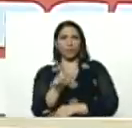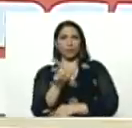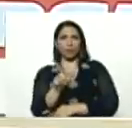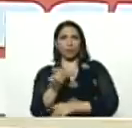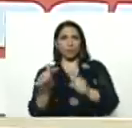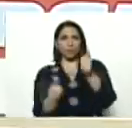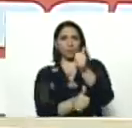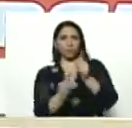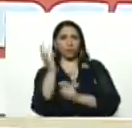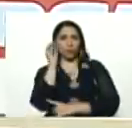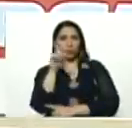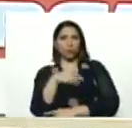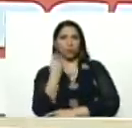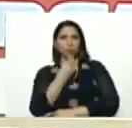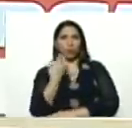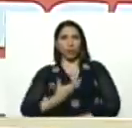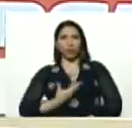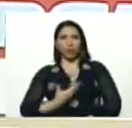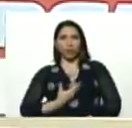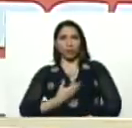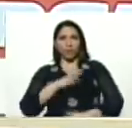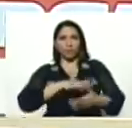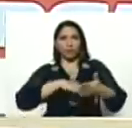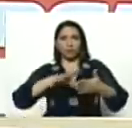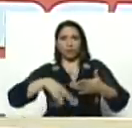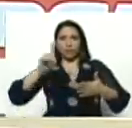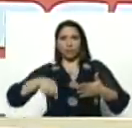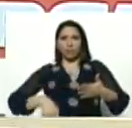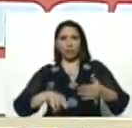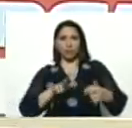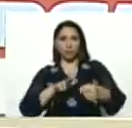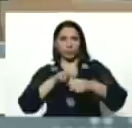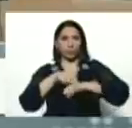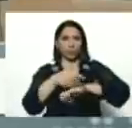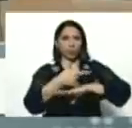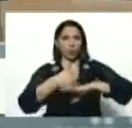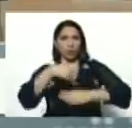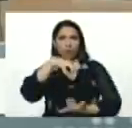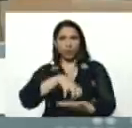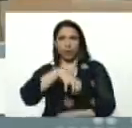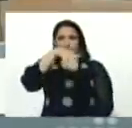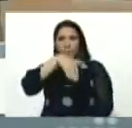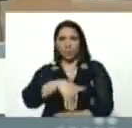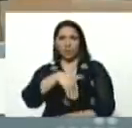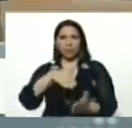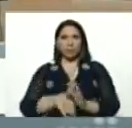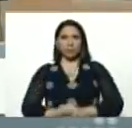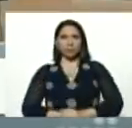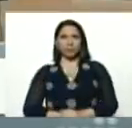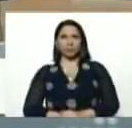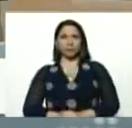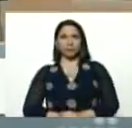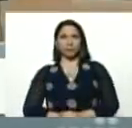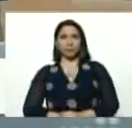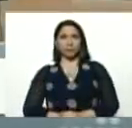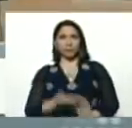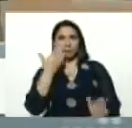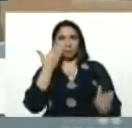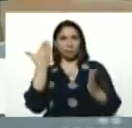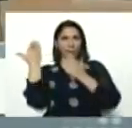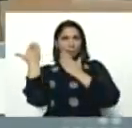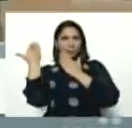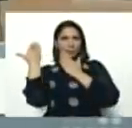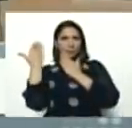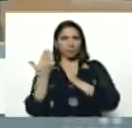joven alcalde, de Barcelona, está Héctor Rodríguez, nuestro gobernador, estado Miranda, Héctor